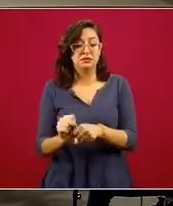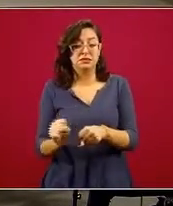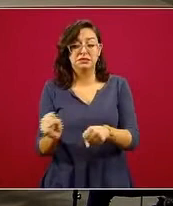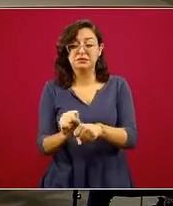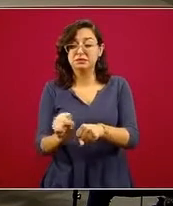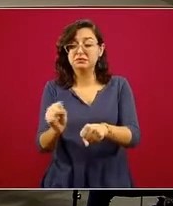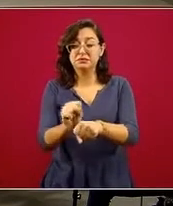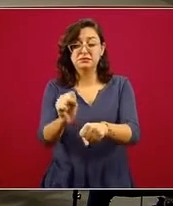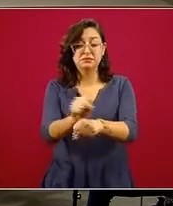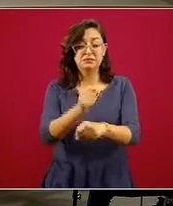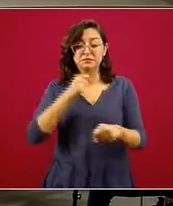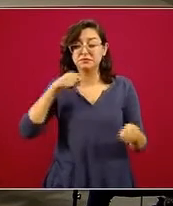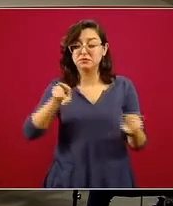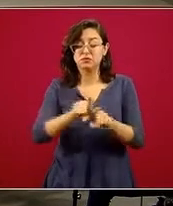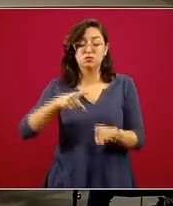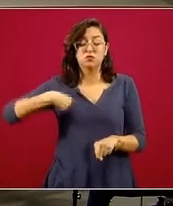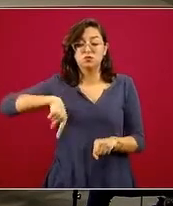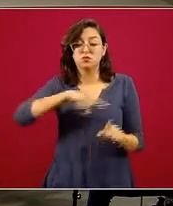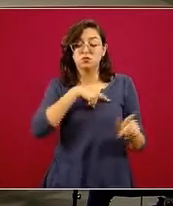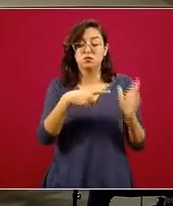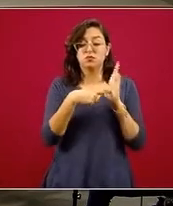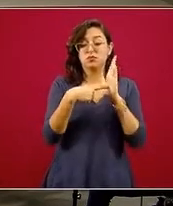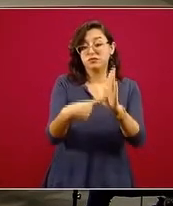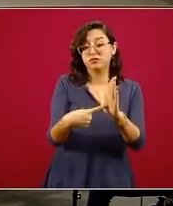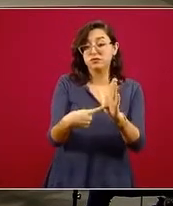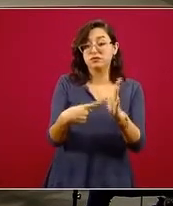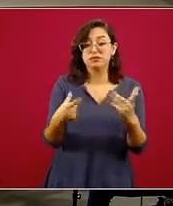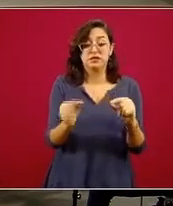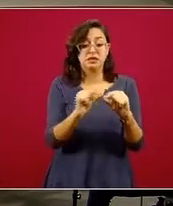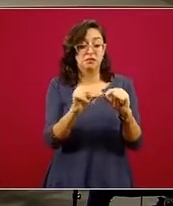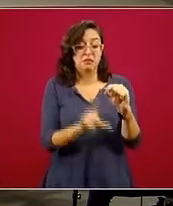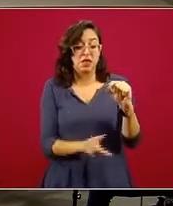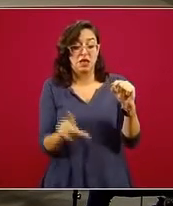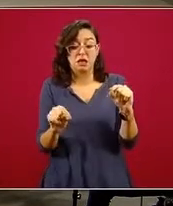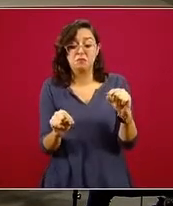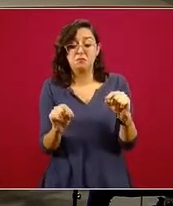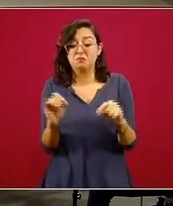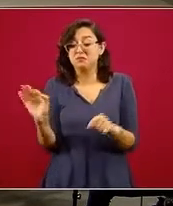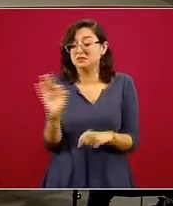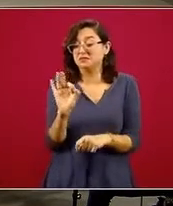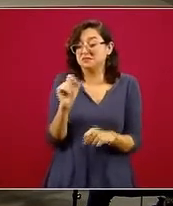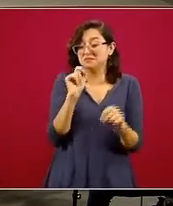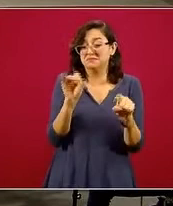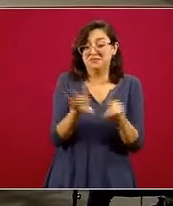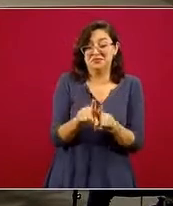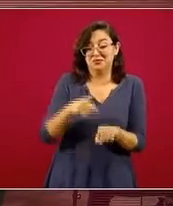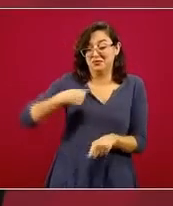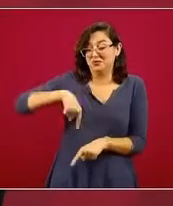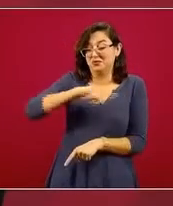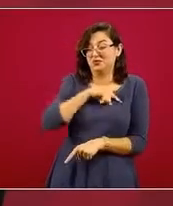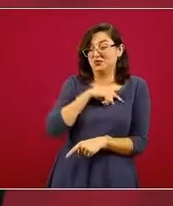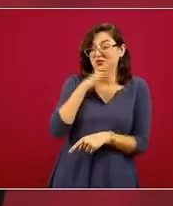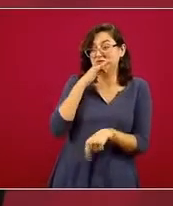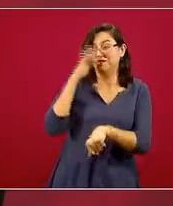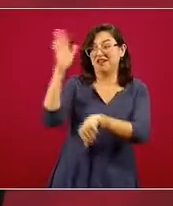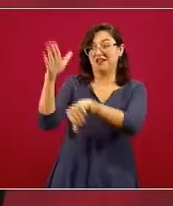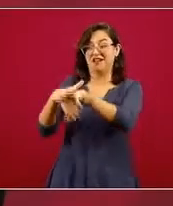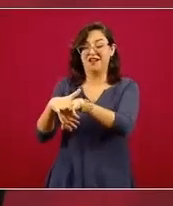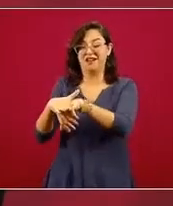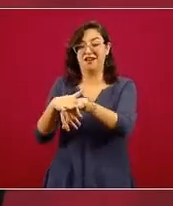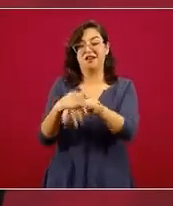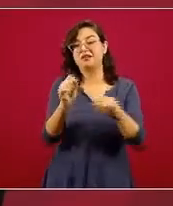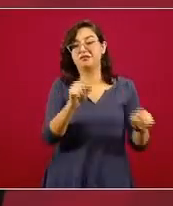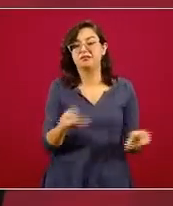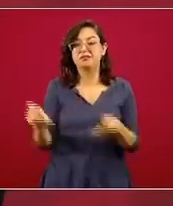Muy probablemente los datos que vienen de México los toman precisamente de nosotros, que a su vez los procesan